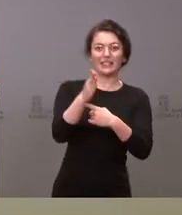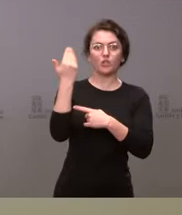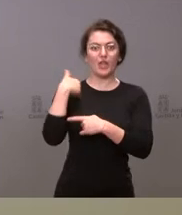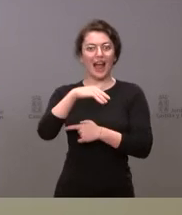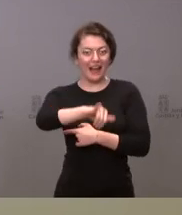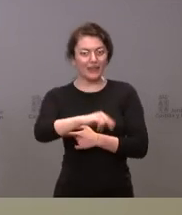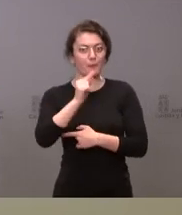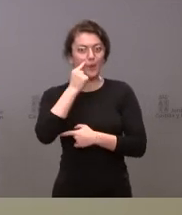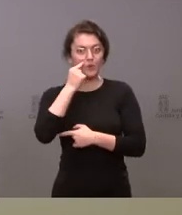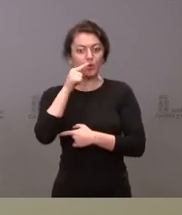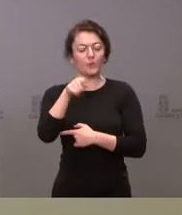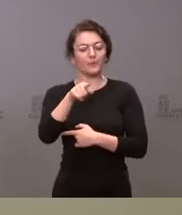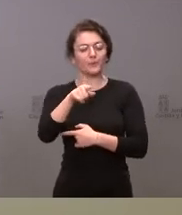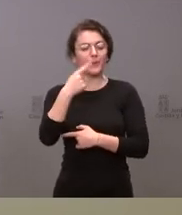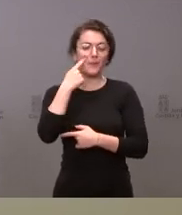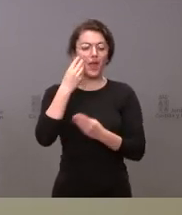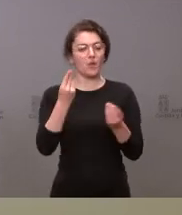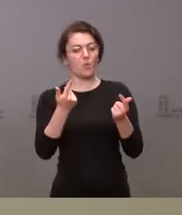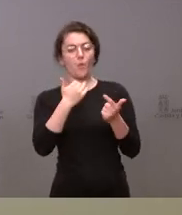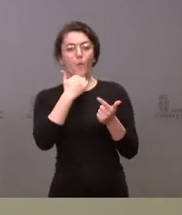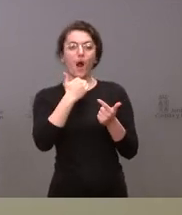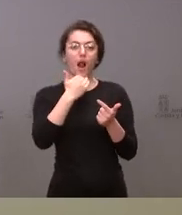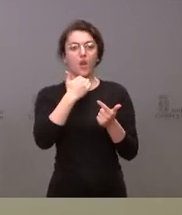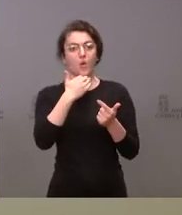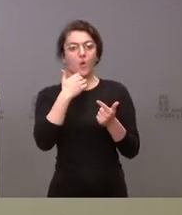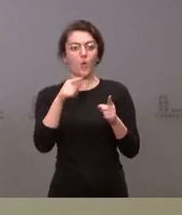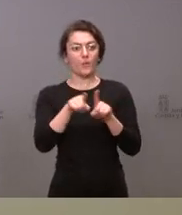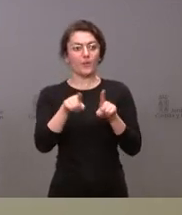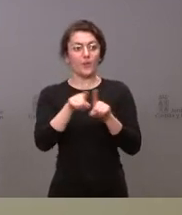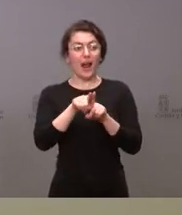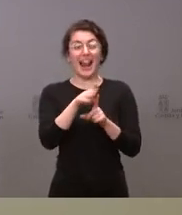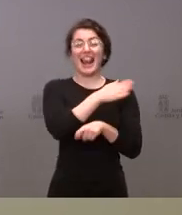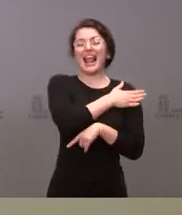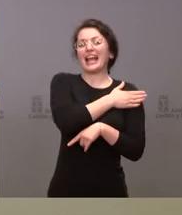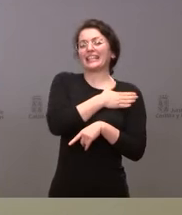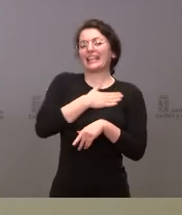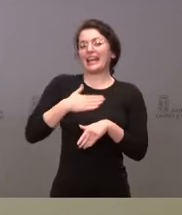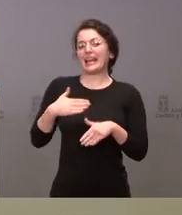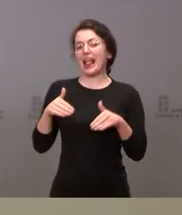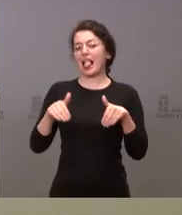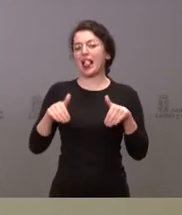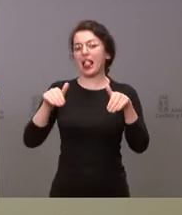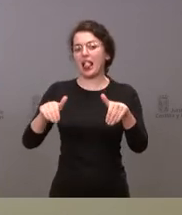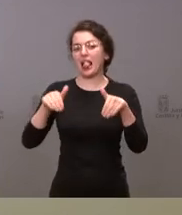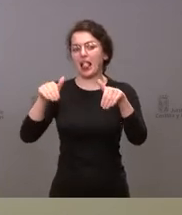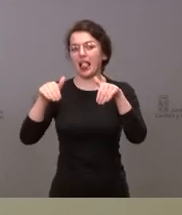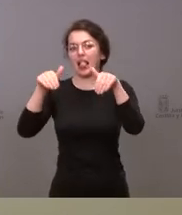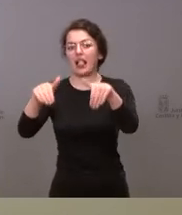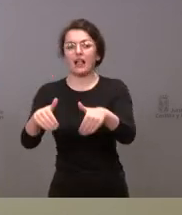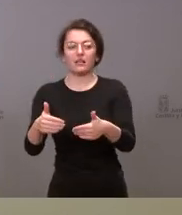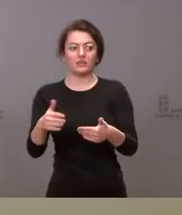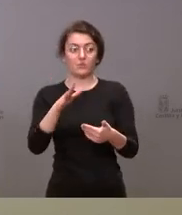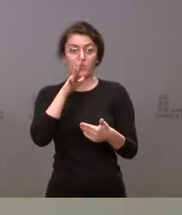que puede haber una intencionalidad a la hora de dilatar los plazos por parte de la presidencia de las Cortes en este caso en manos de Vox